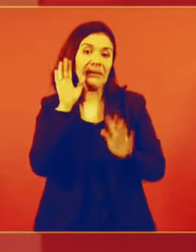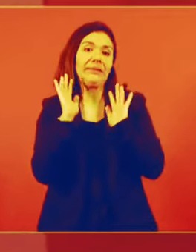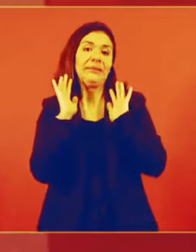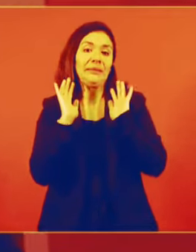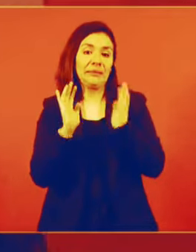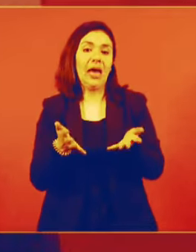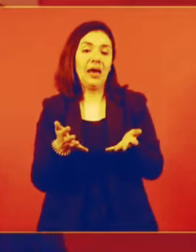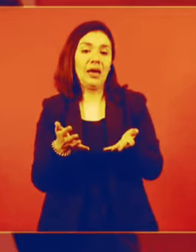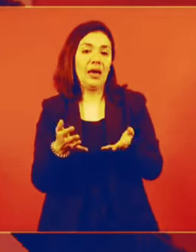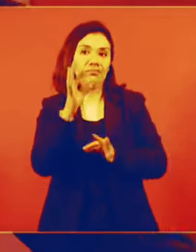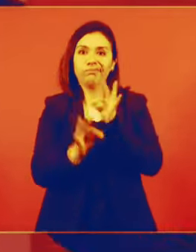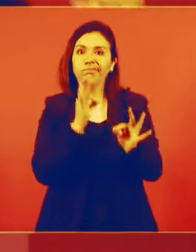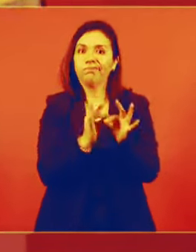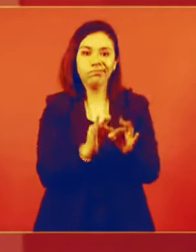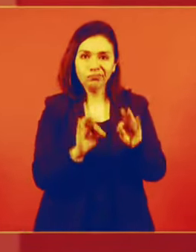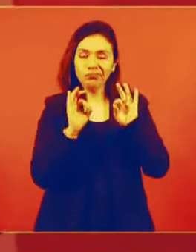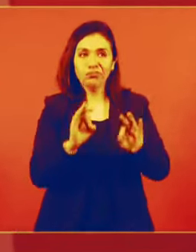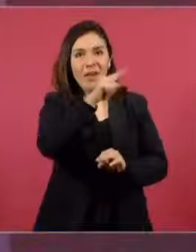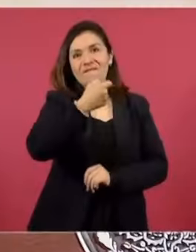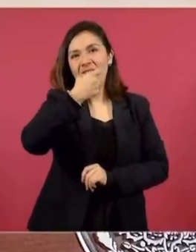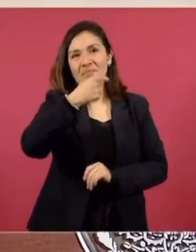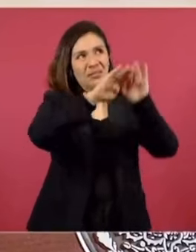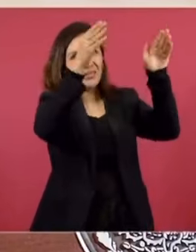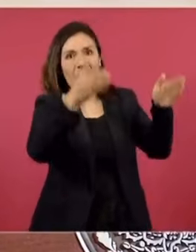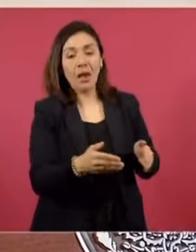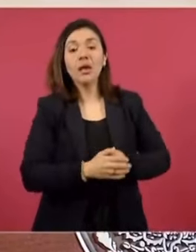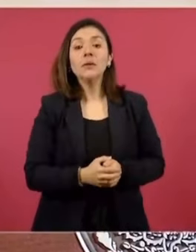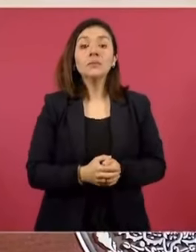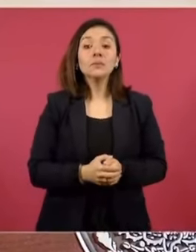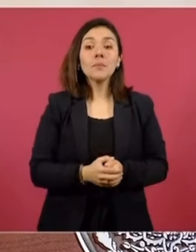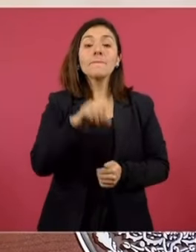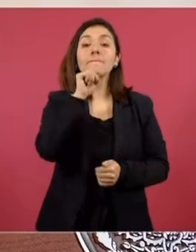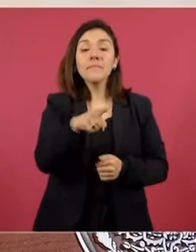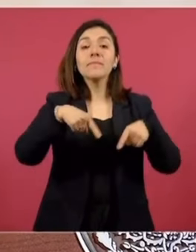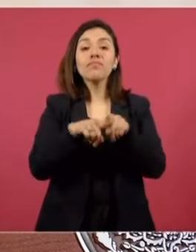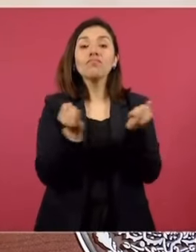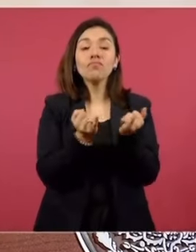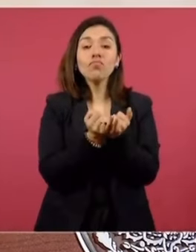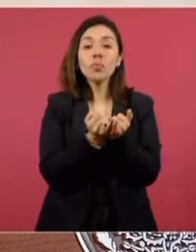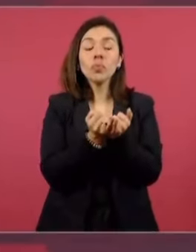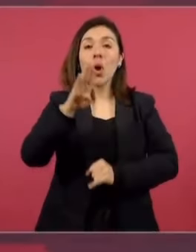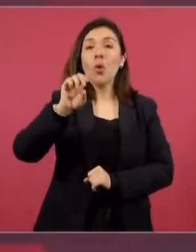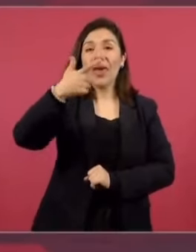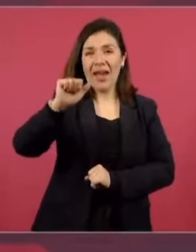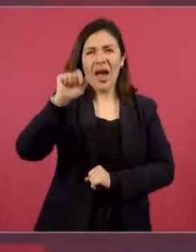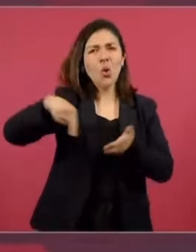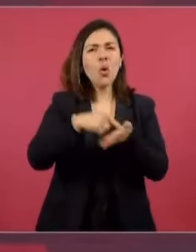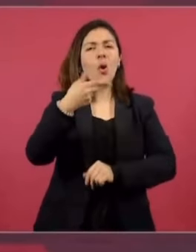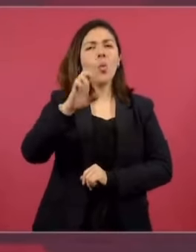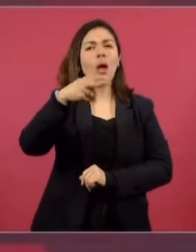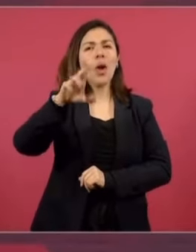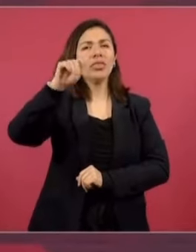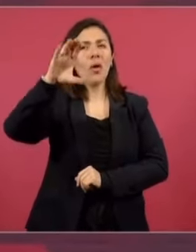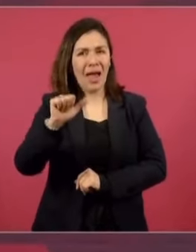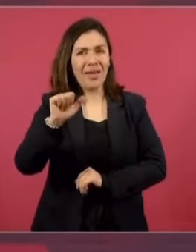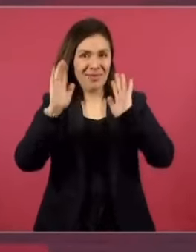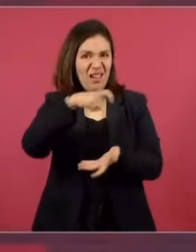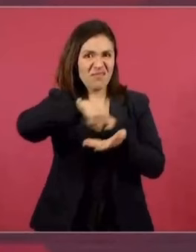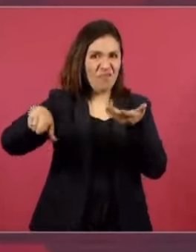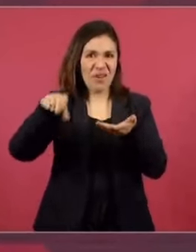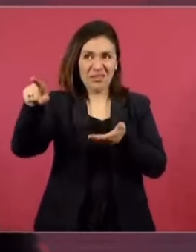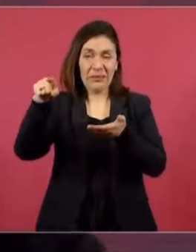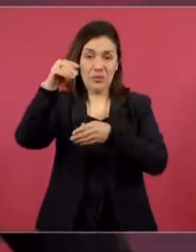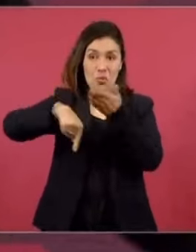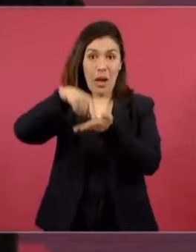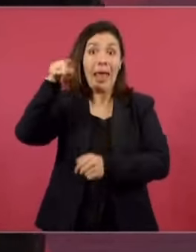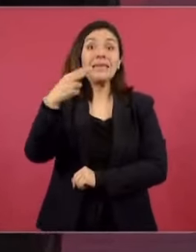ya terminada la farmacia, al mismo tiempo estas bodegas de Huehuetoca que se adquirieron van